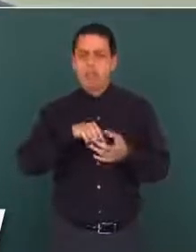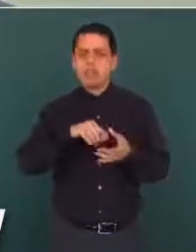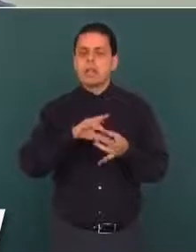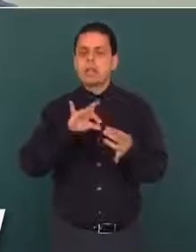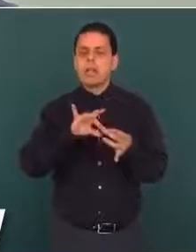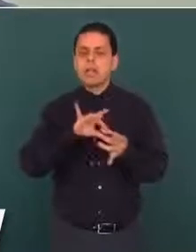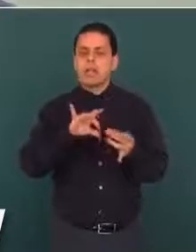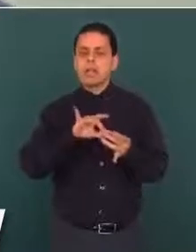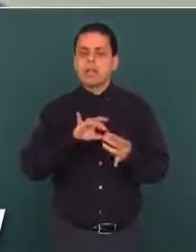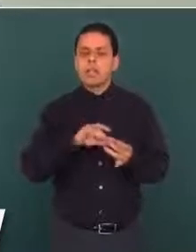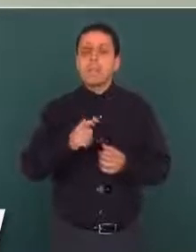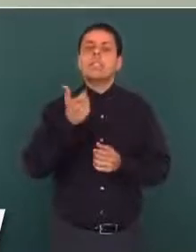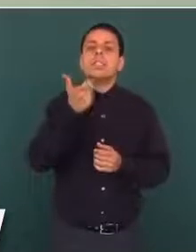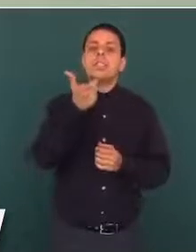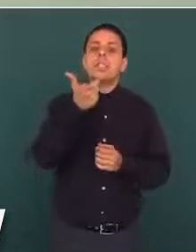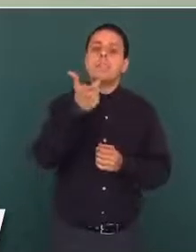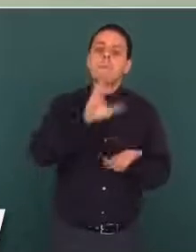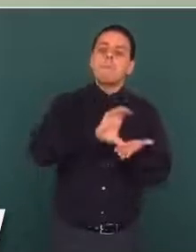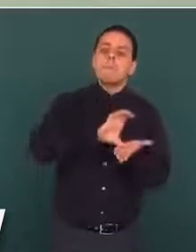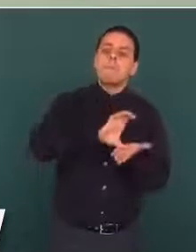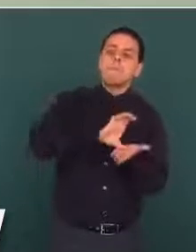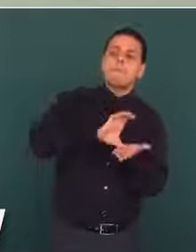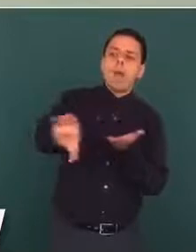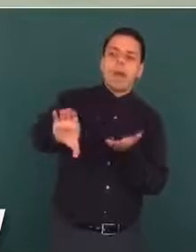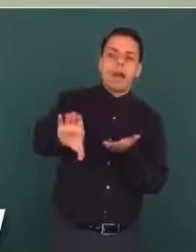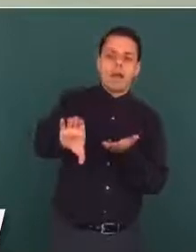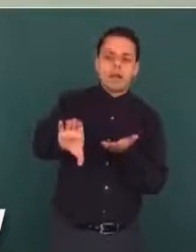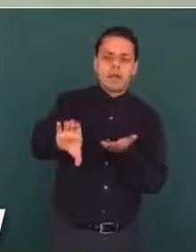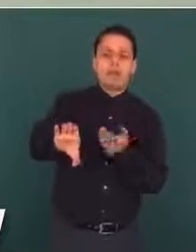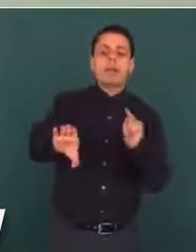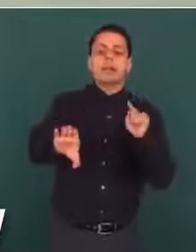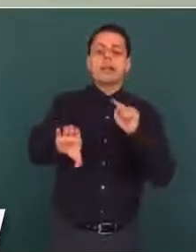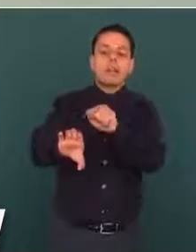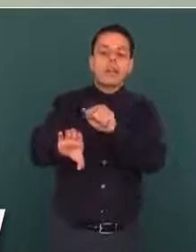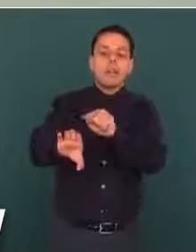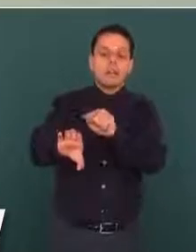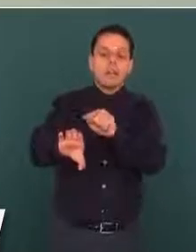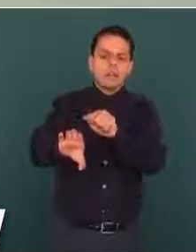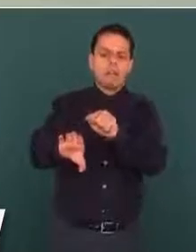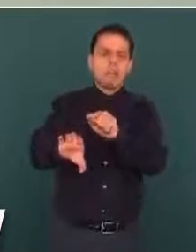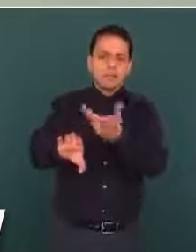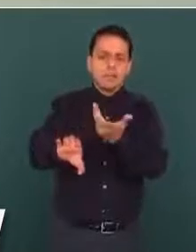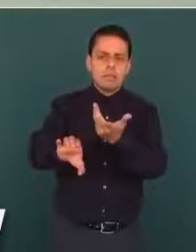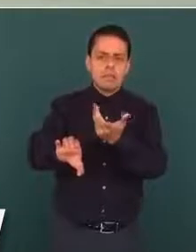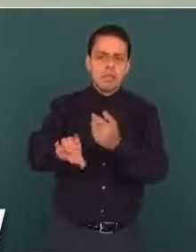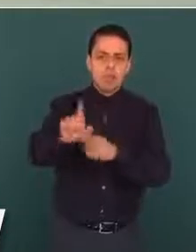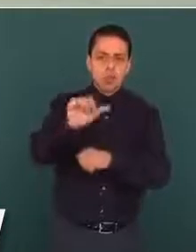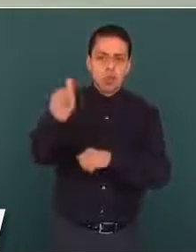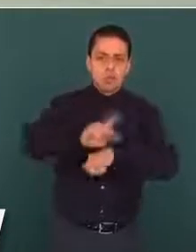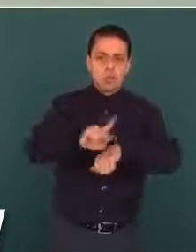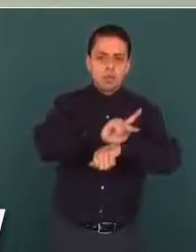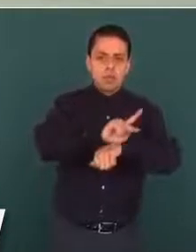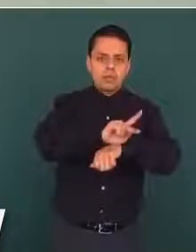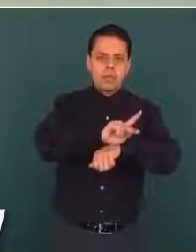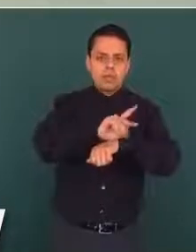que se enviaba a el extranjero